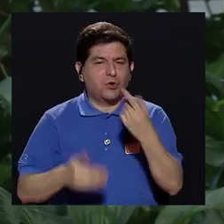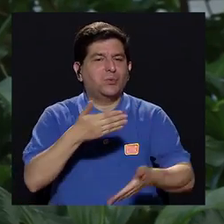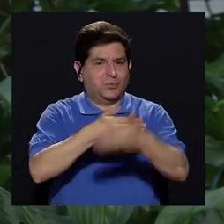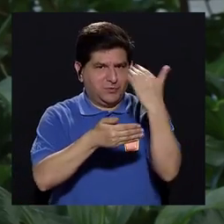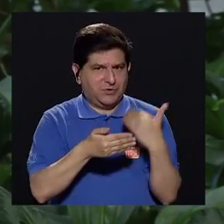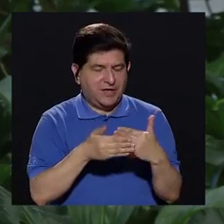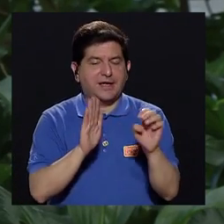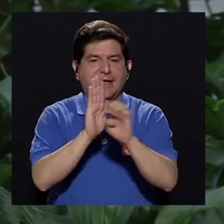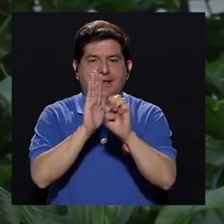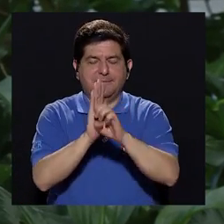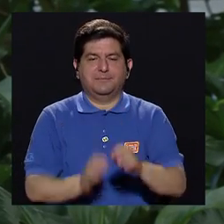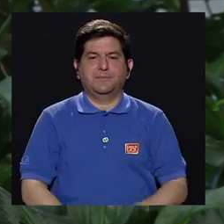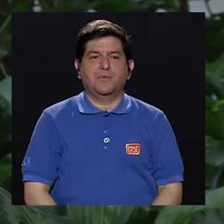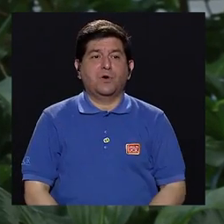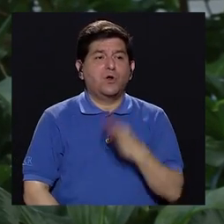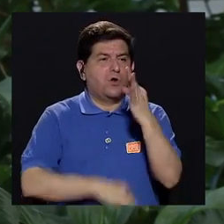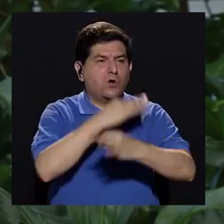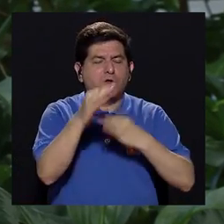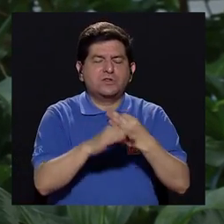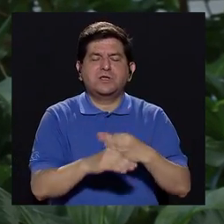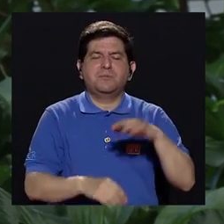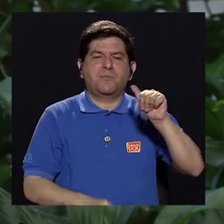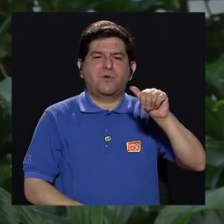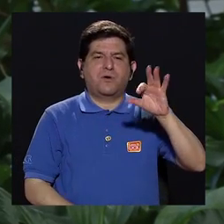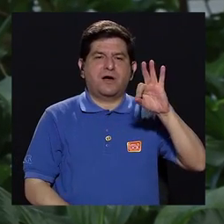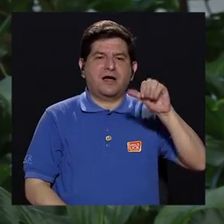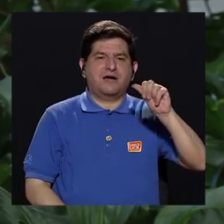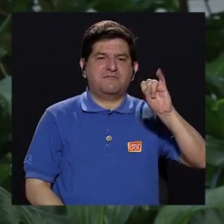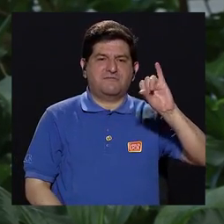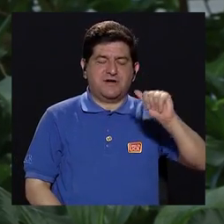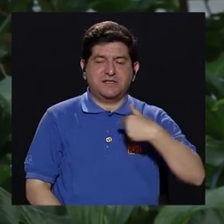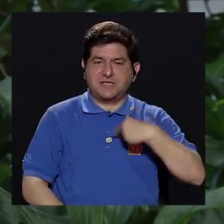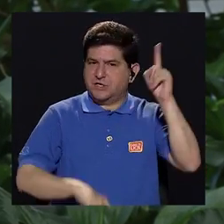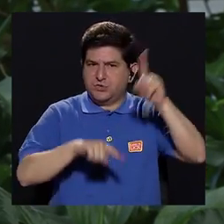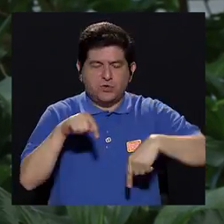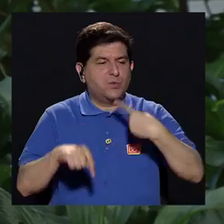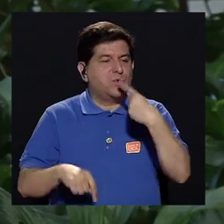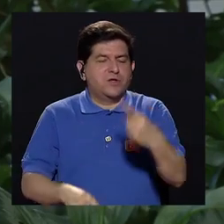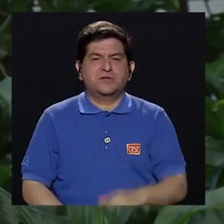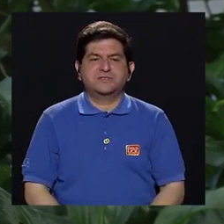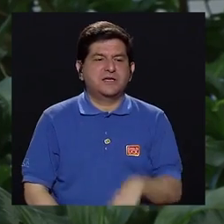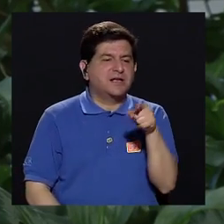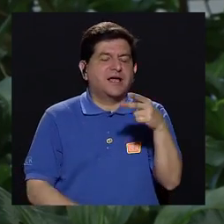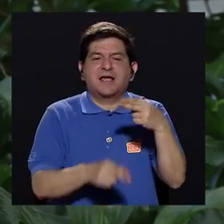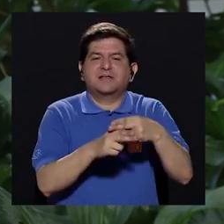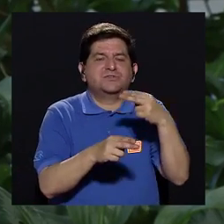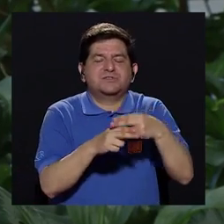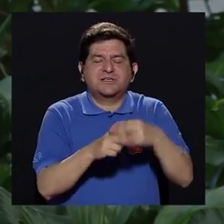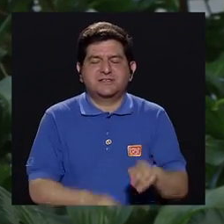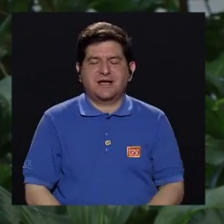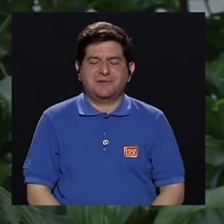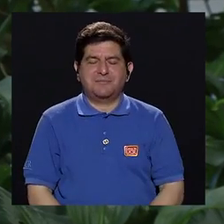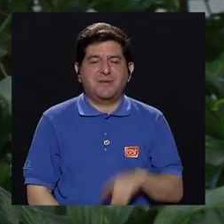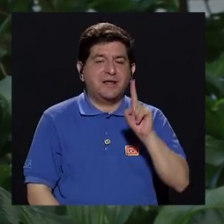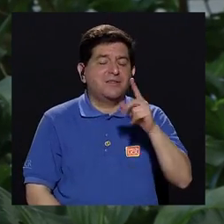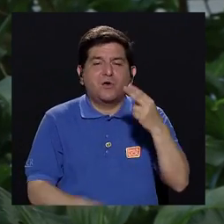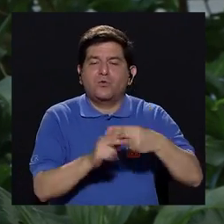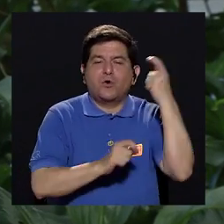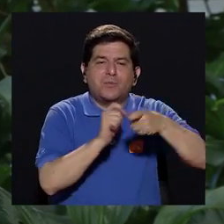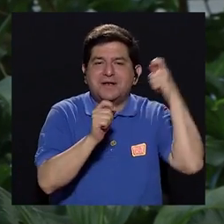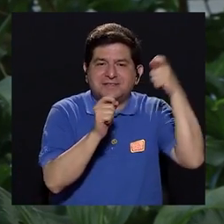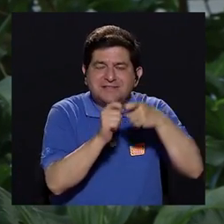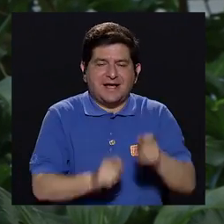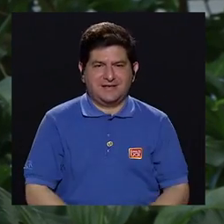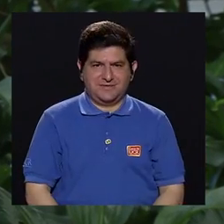ahora. Por ejemplo, hay tipos de afasia en donde yo lo que no puedo es decir que eso se llama chaleco o que eso se llama saco.